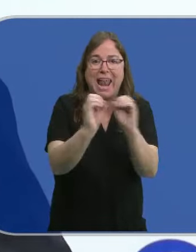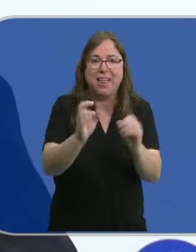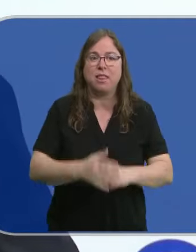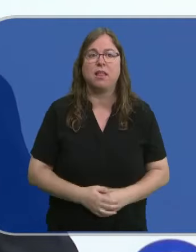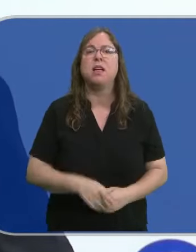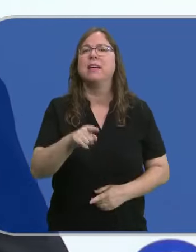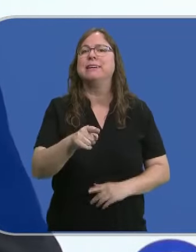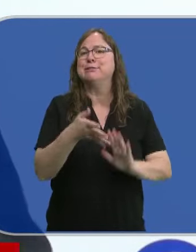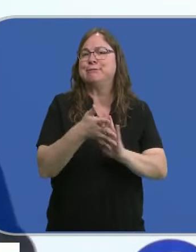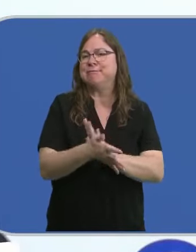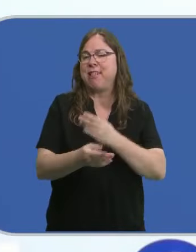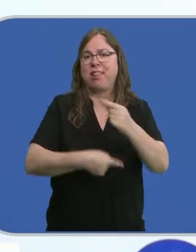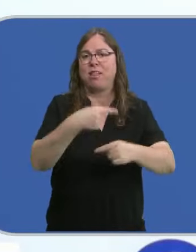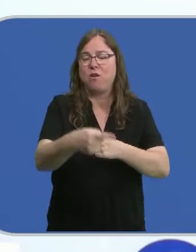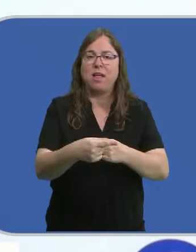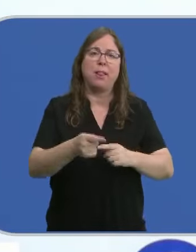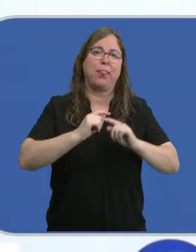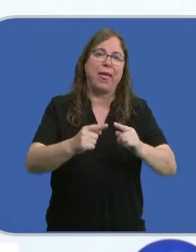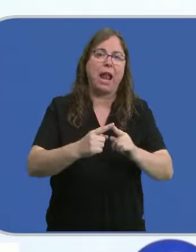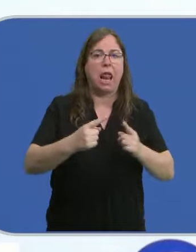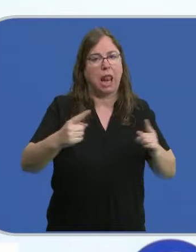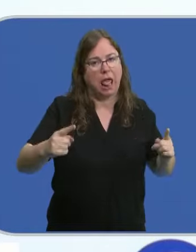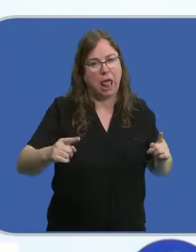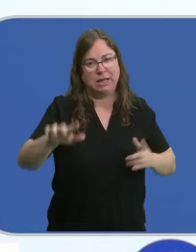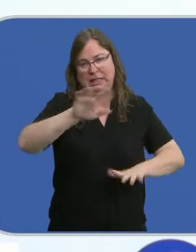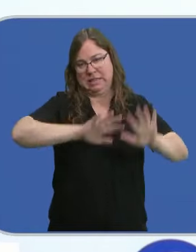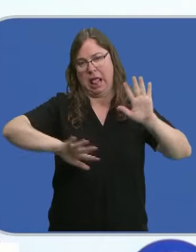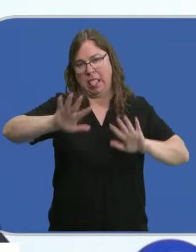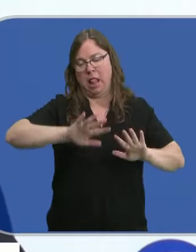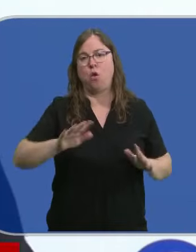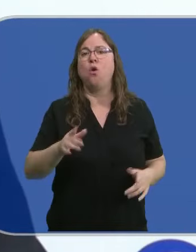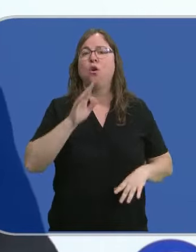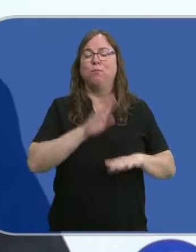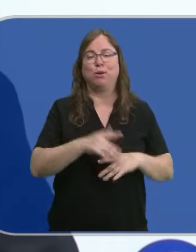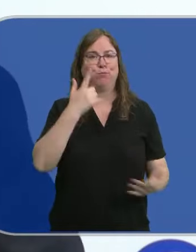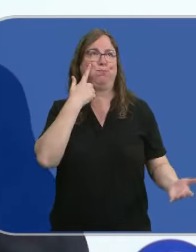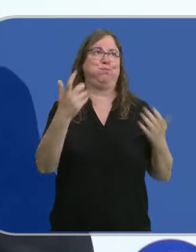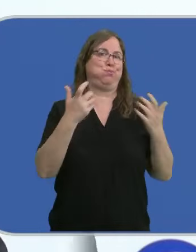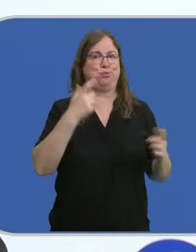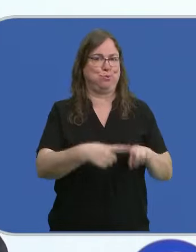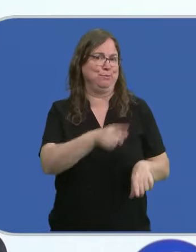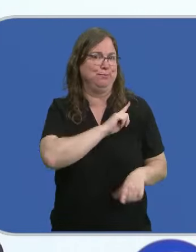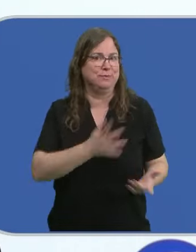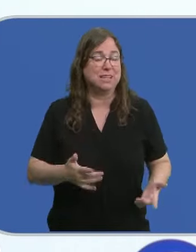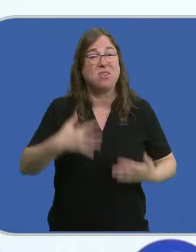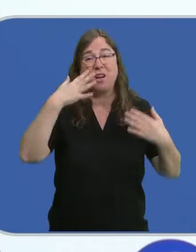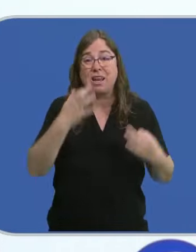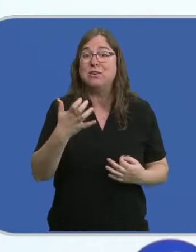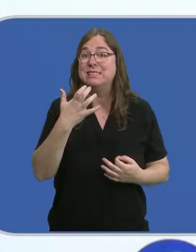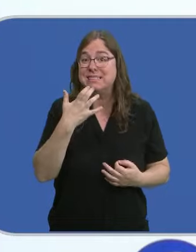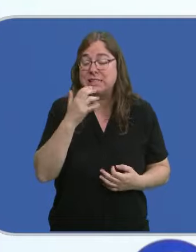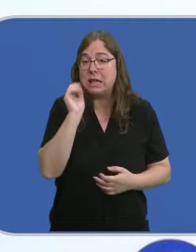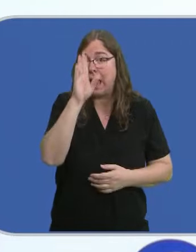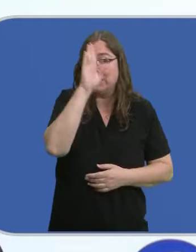Todo esto no hace más que prolongar el escándalo, prolongar el espectáculo. Creemos que, si nada